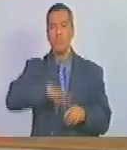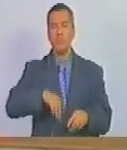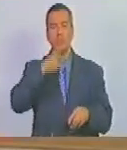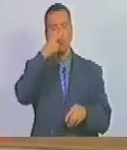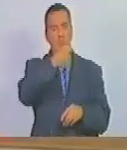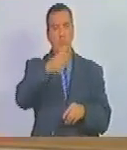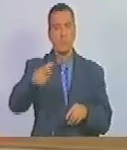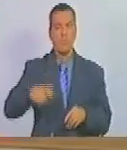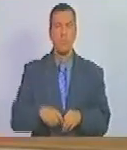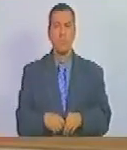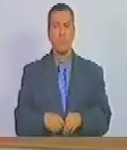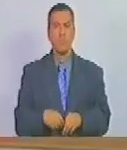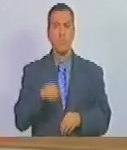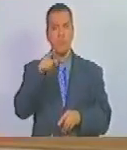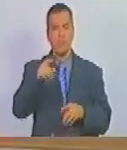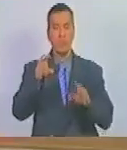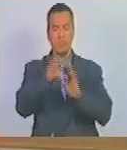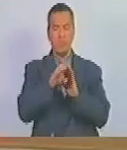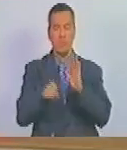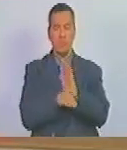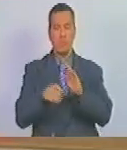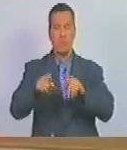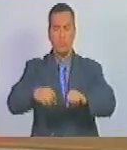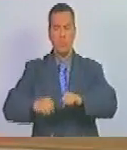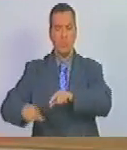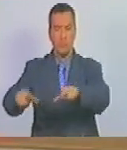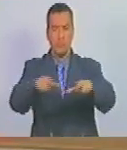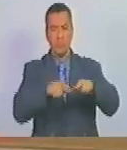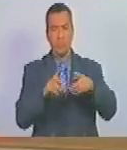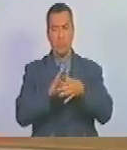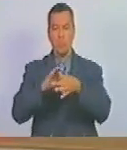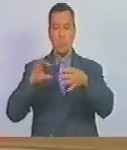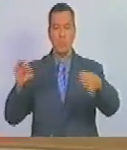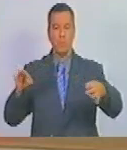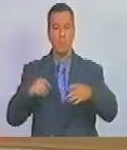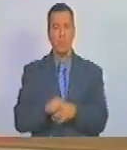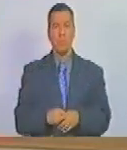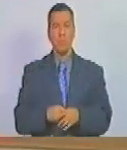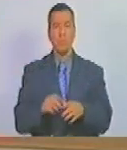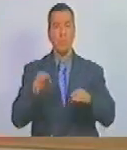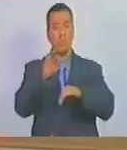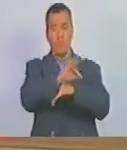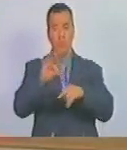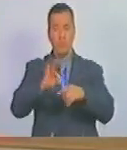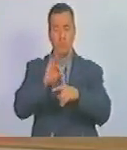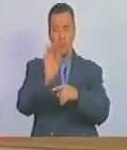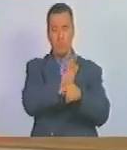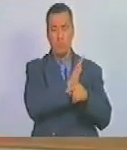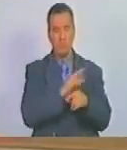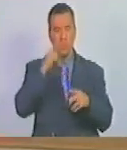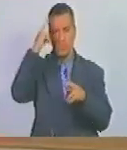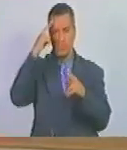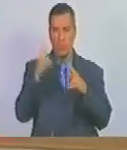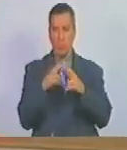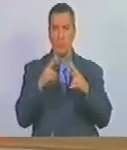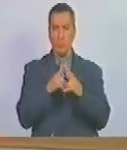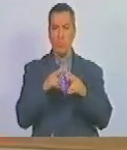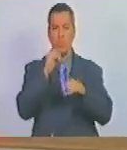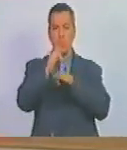pueblo a constituir un estado soberano e independiente con fronteras seguras y reconocidas